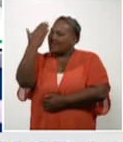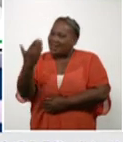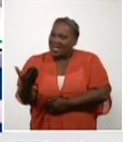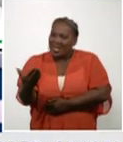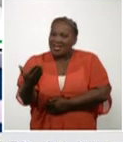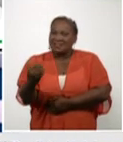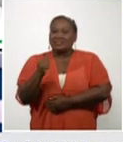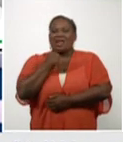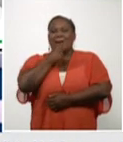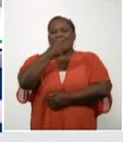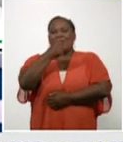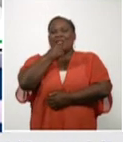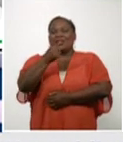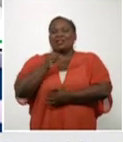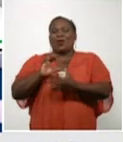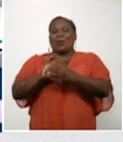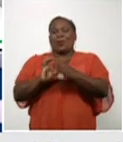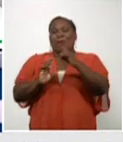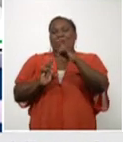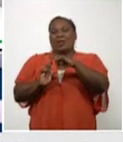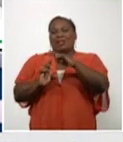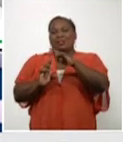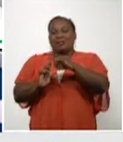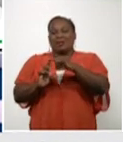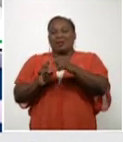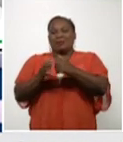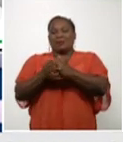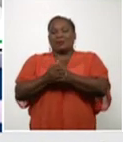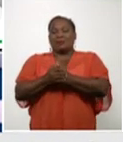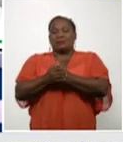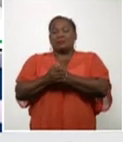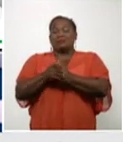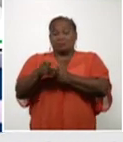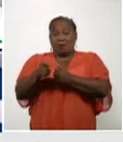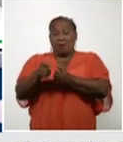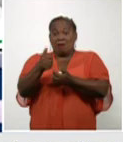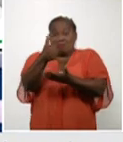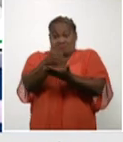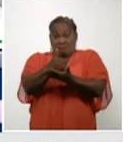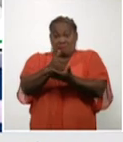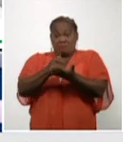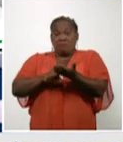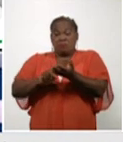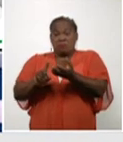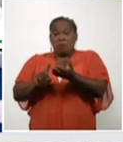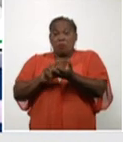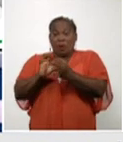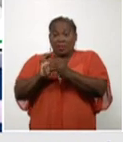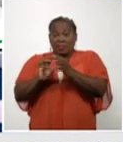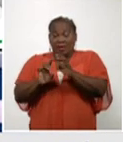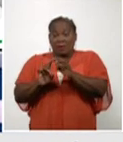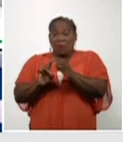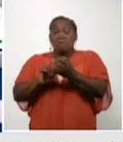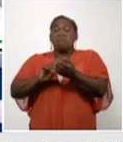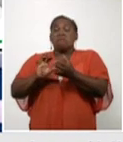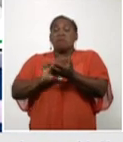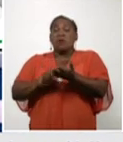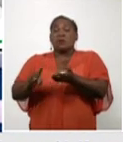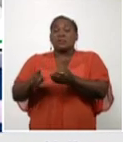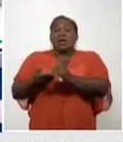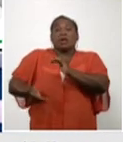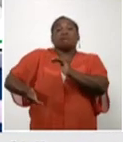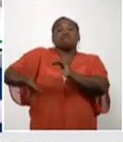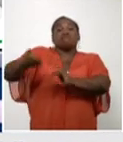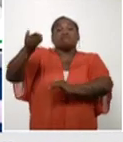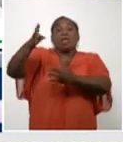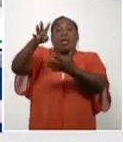Mendoza. Directamente desde Guantánamo, una provincia que también incrementó la estadística en los últimos